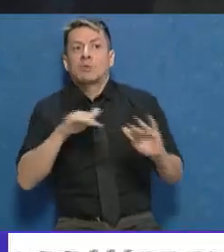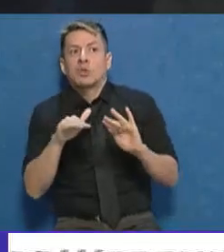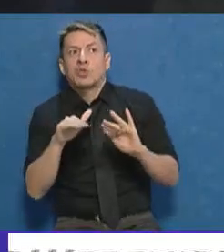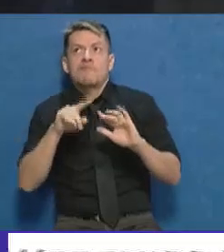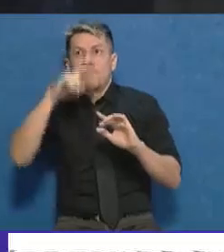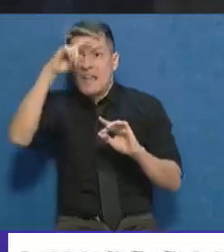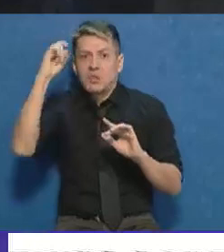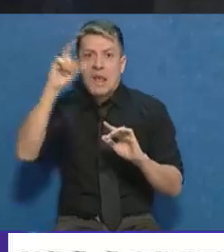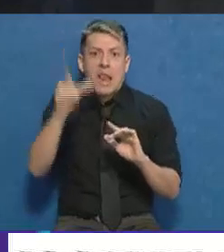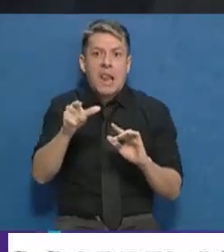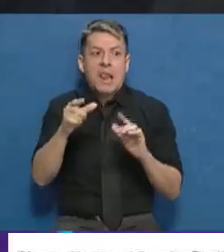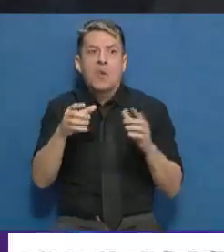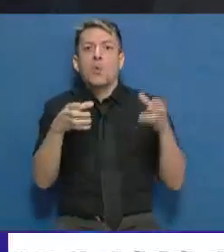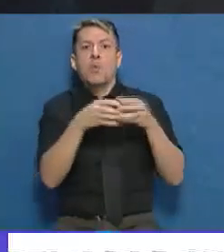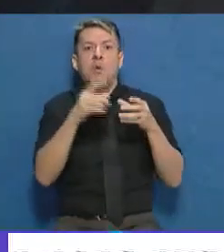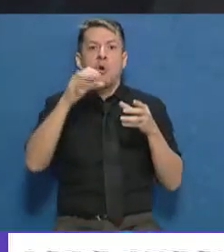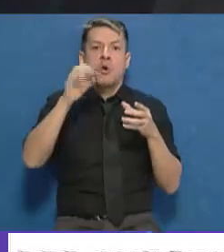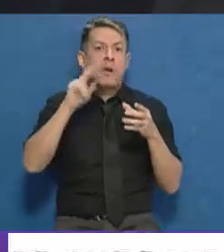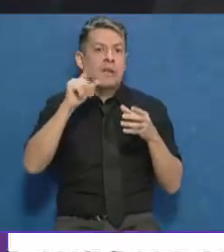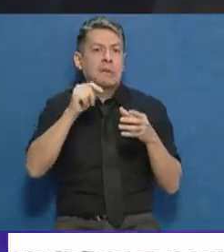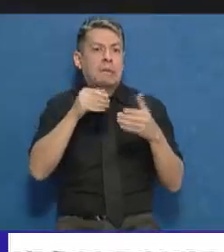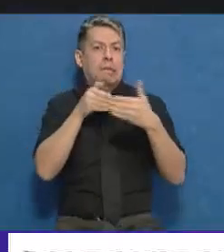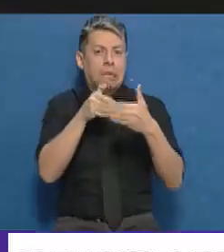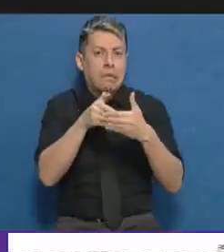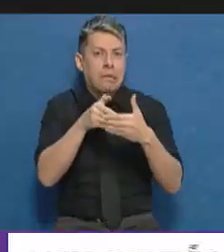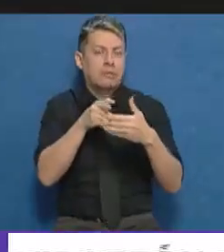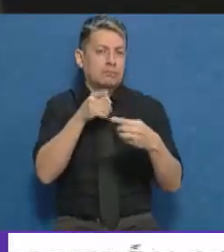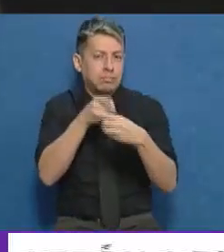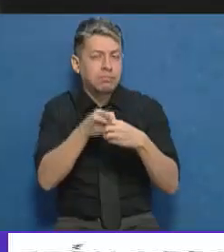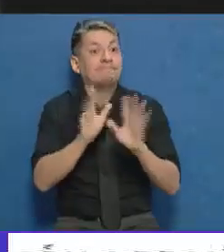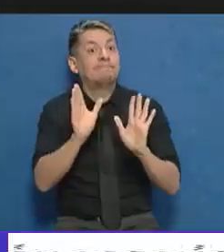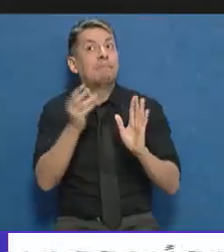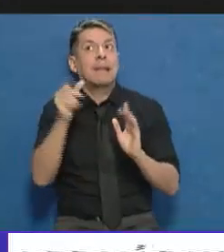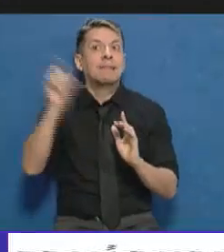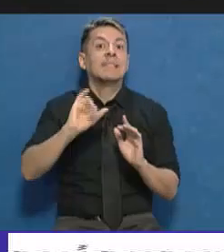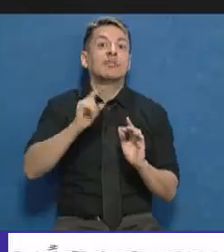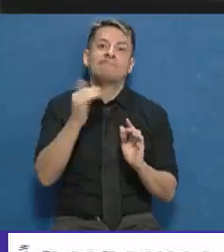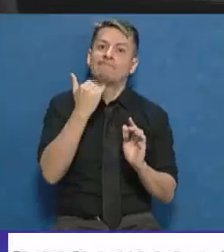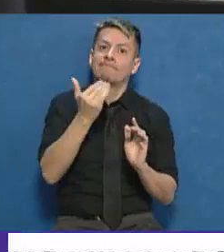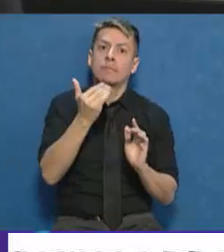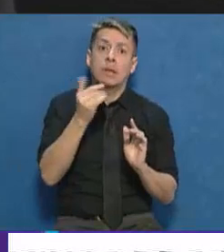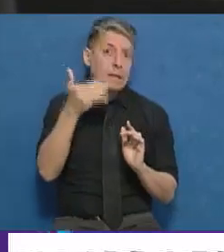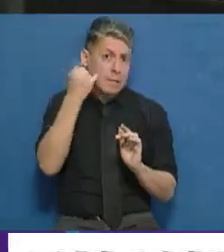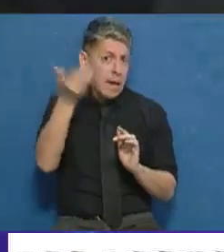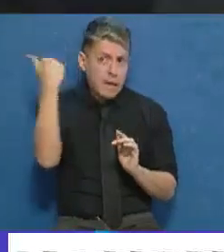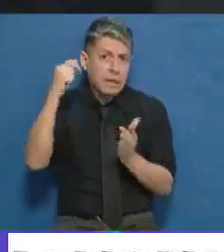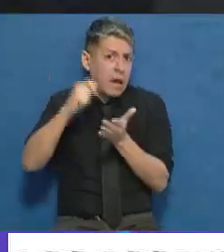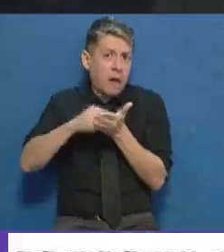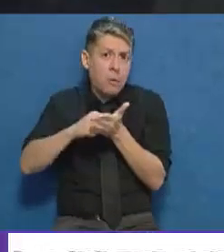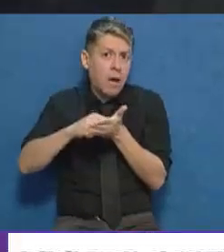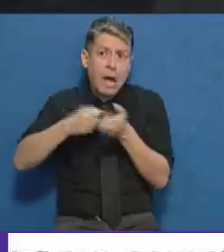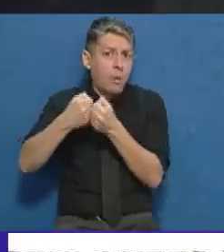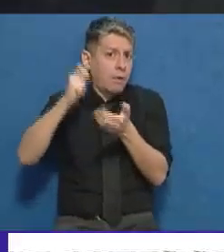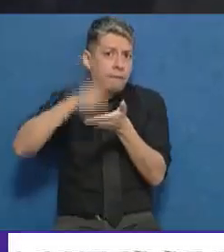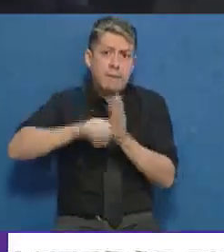nacional y con el coirco poniendo frenos, que llegue o no llegue la plata. Es un acuerdo que se firmó ya y la plata tendría que venir igual. Porque es un